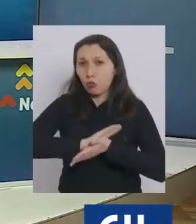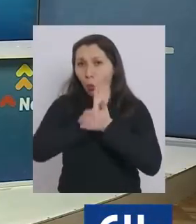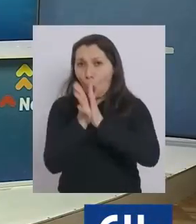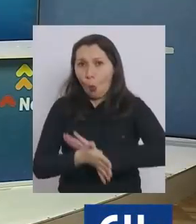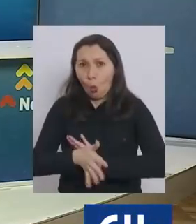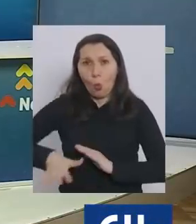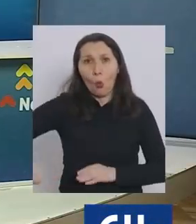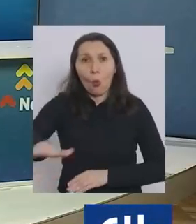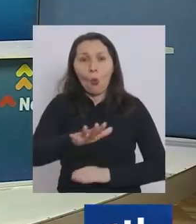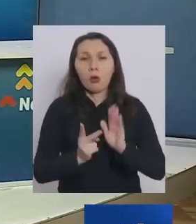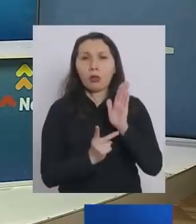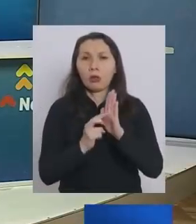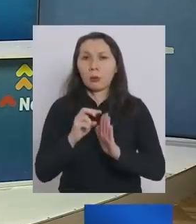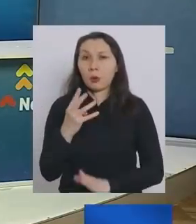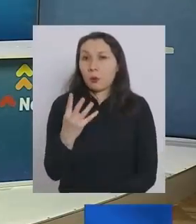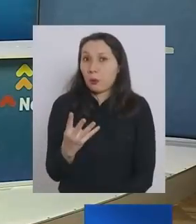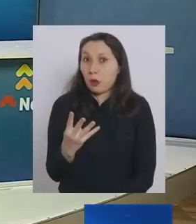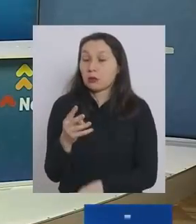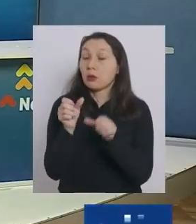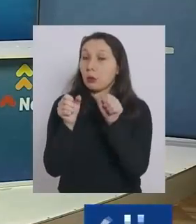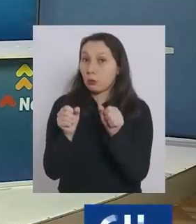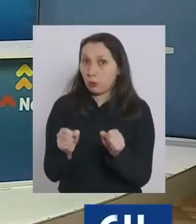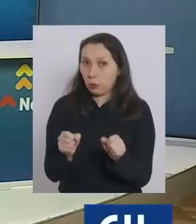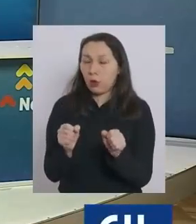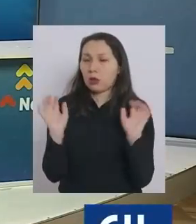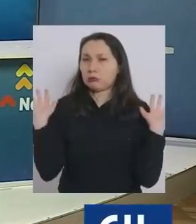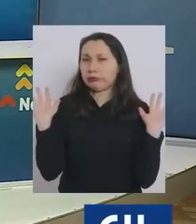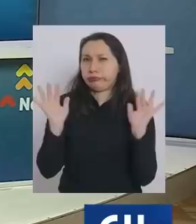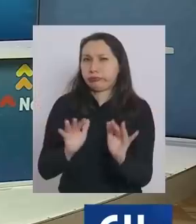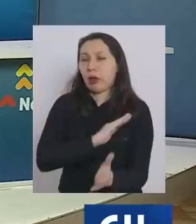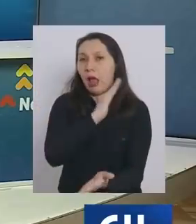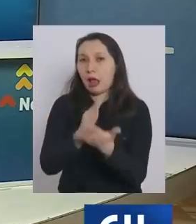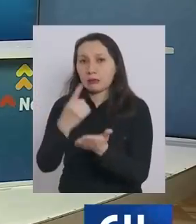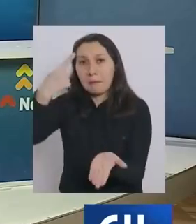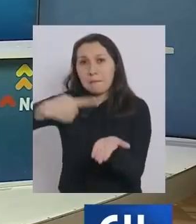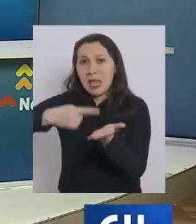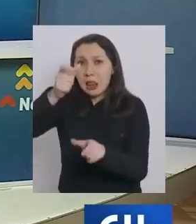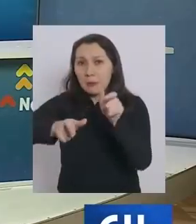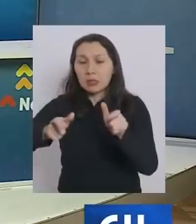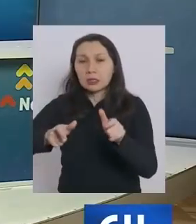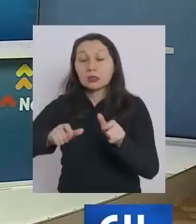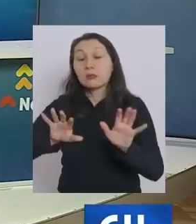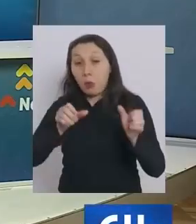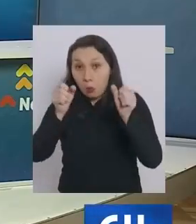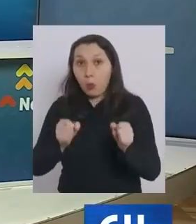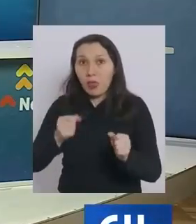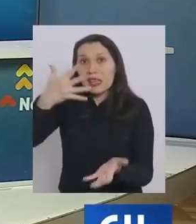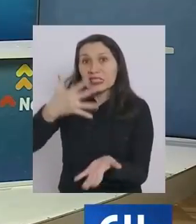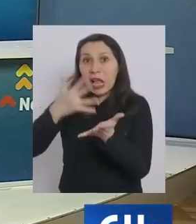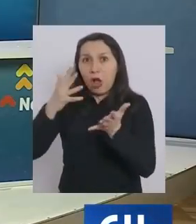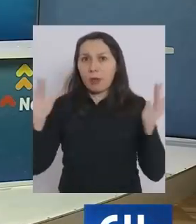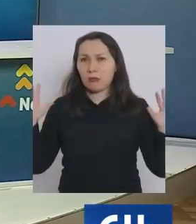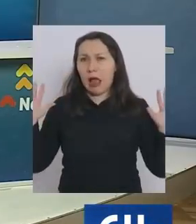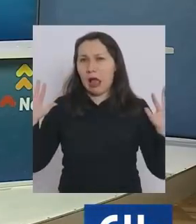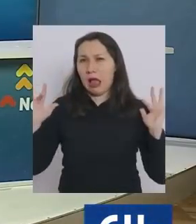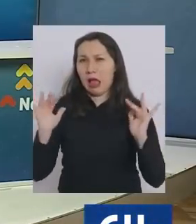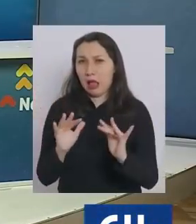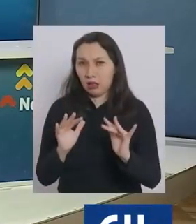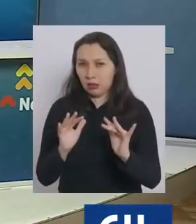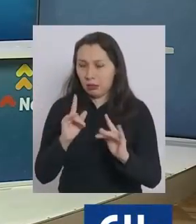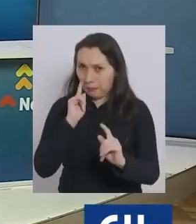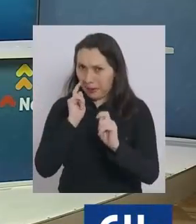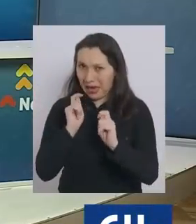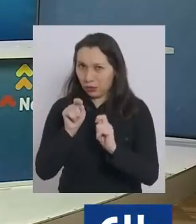a estar en fase 4 con posibilidad por ejemplo de eventos hasta mil personas incluso 5 mil personas ¿no es un riesgo tomar esa